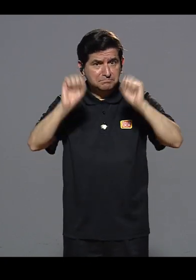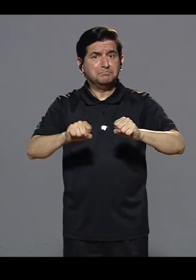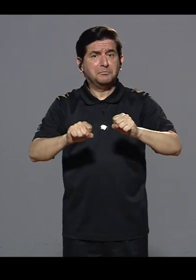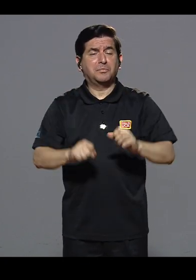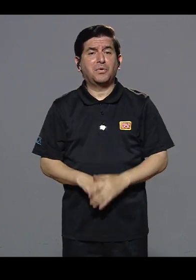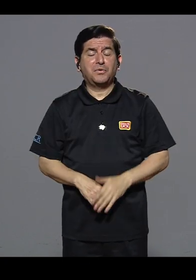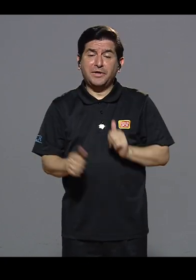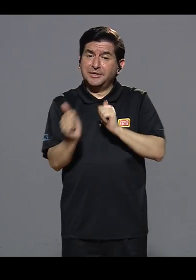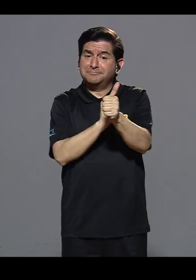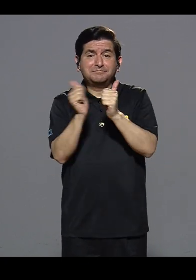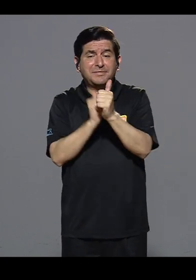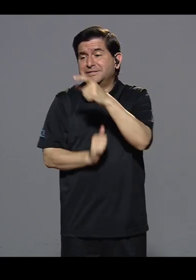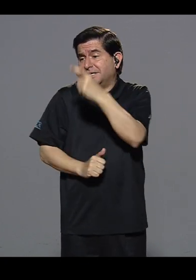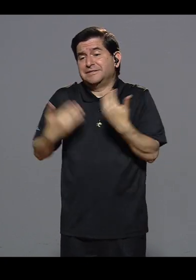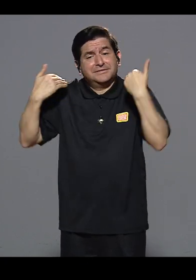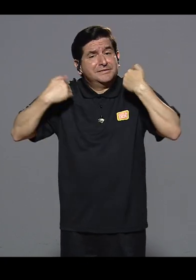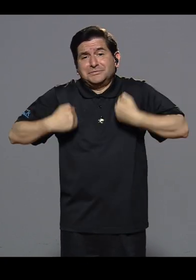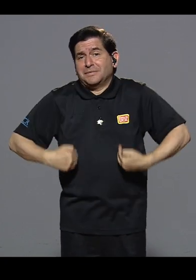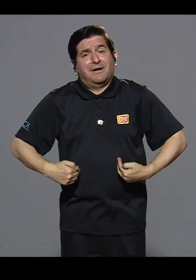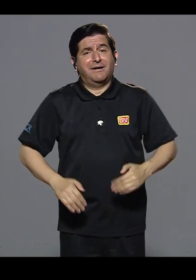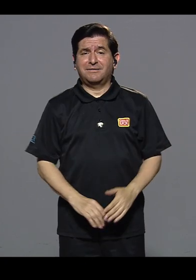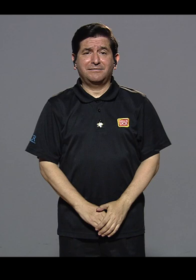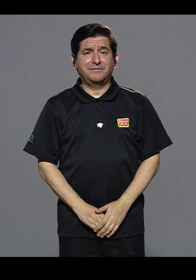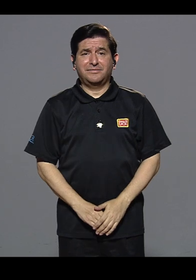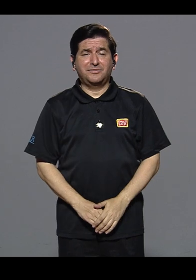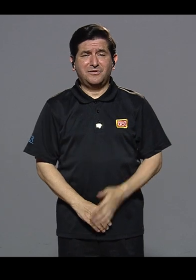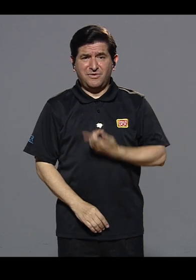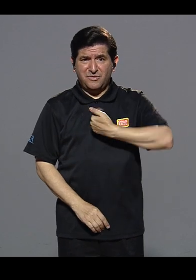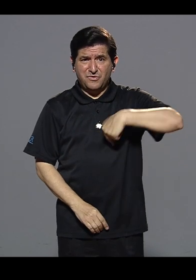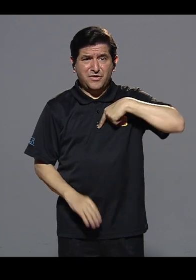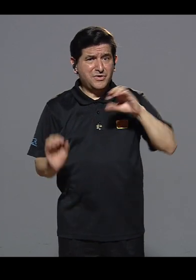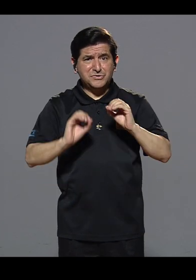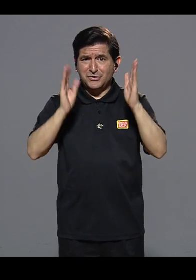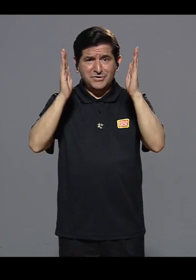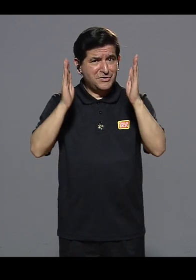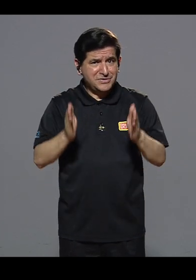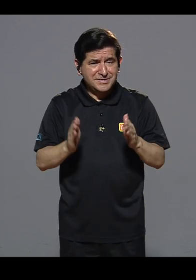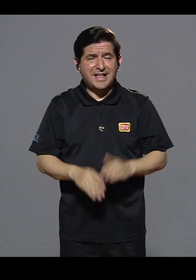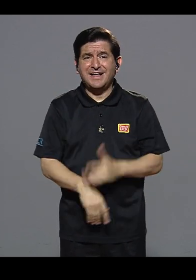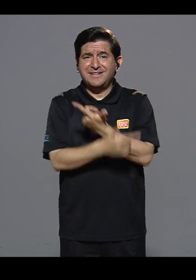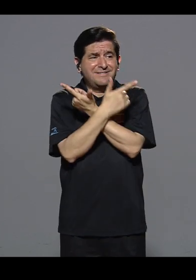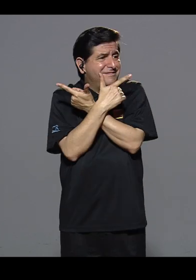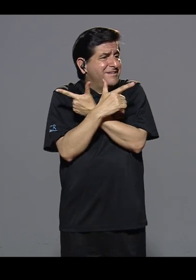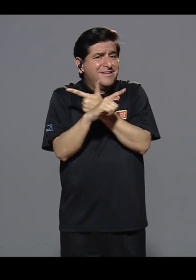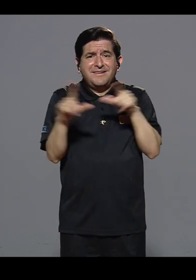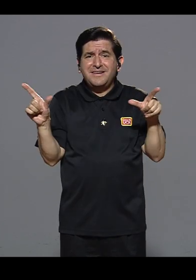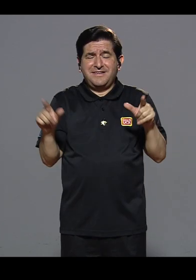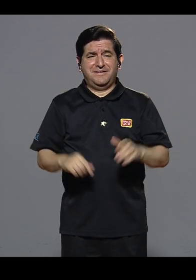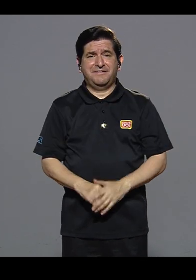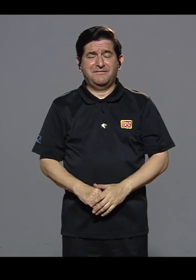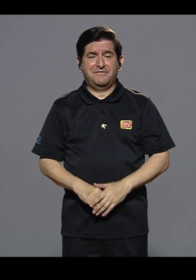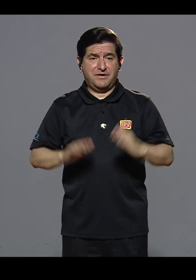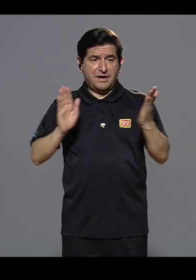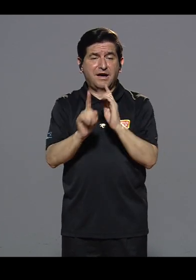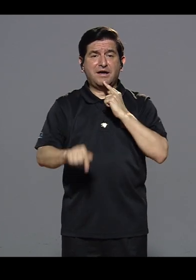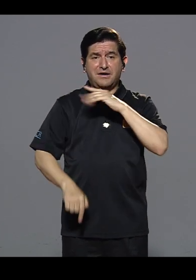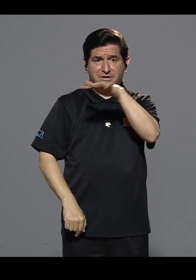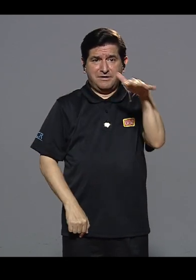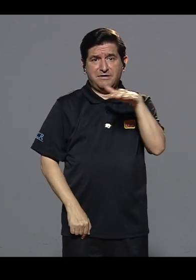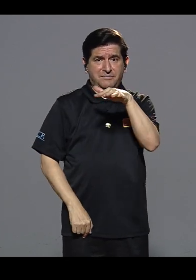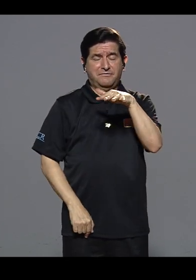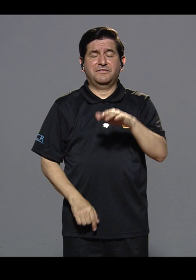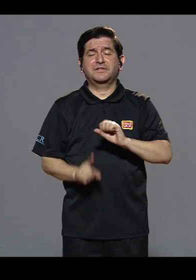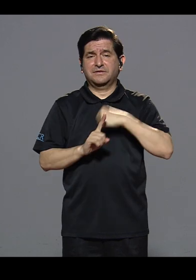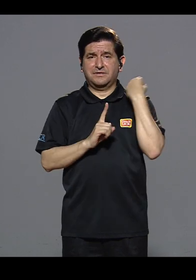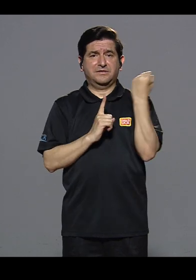nosotros podemos transitar como seres humanos. Ninguno de nosotros, como seres humanos, estamos exentos a